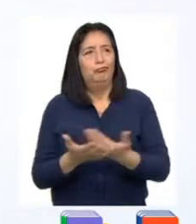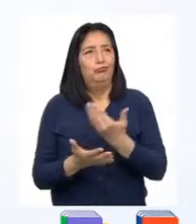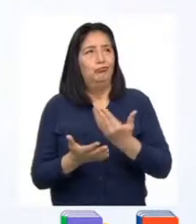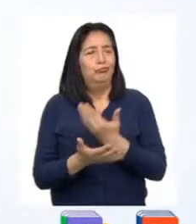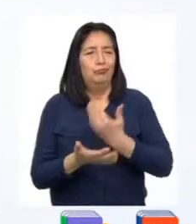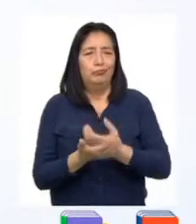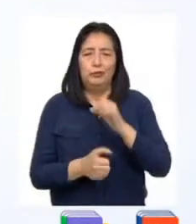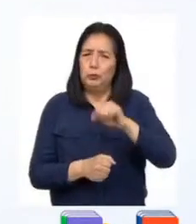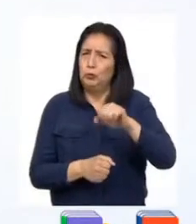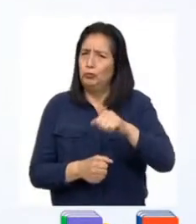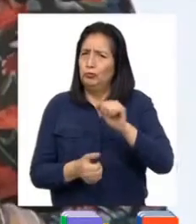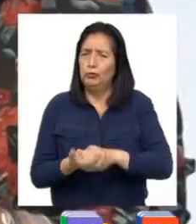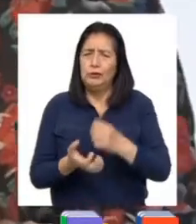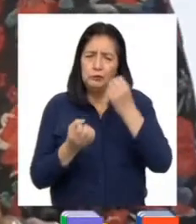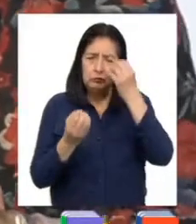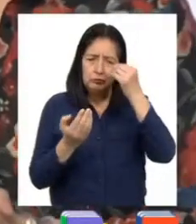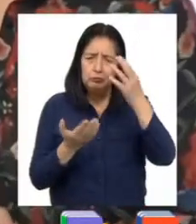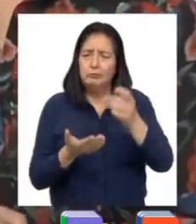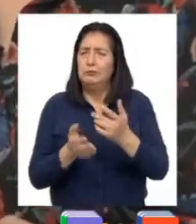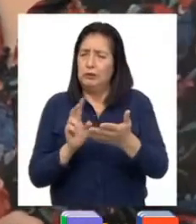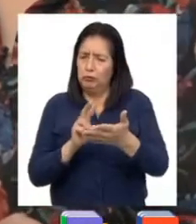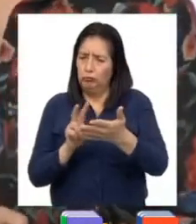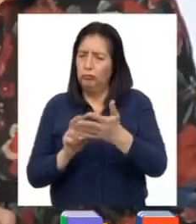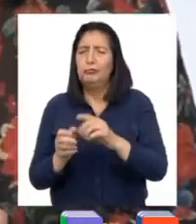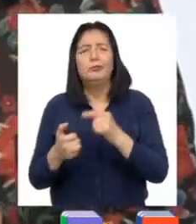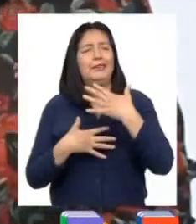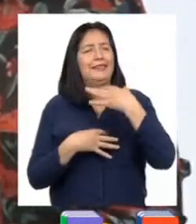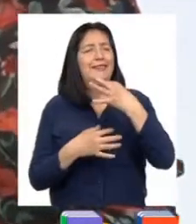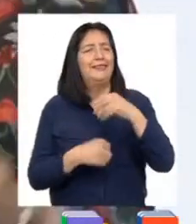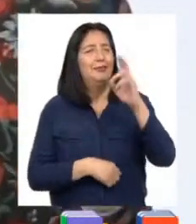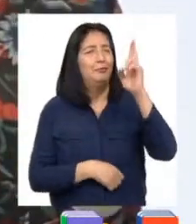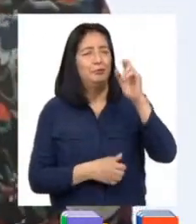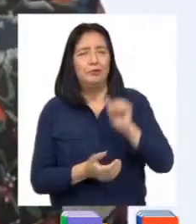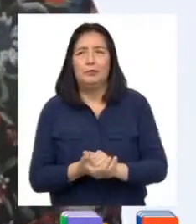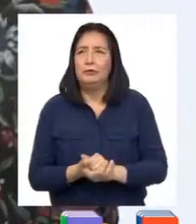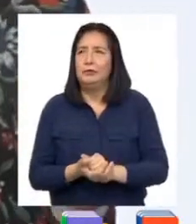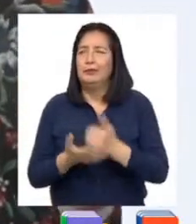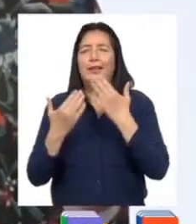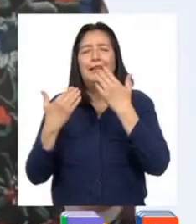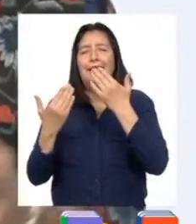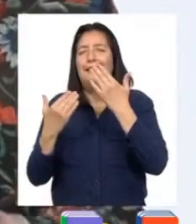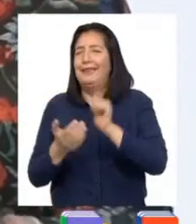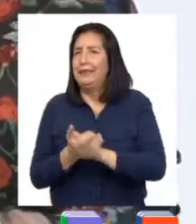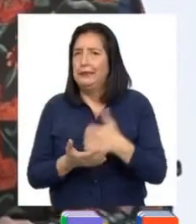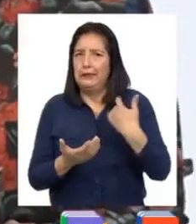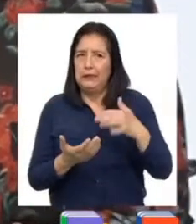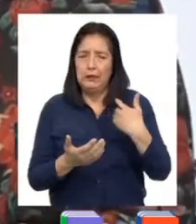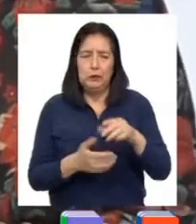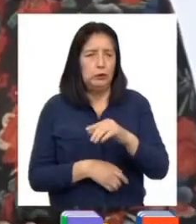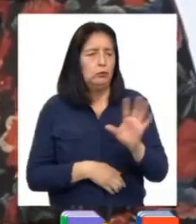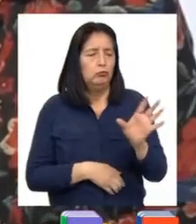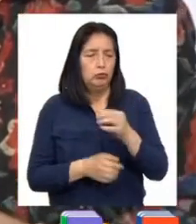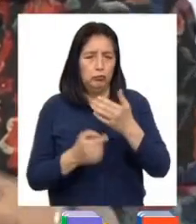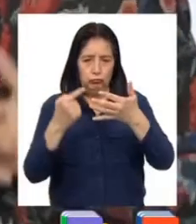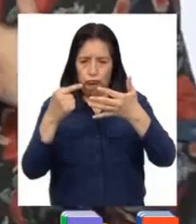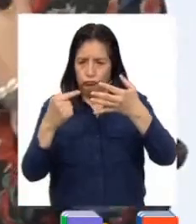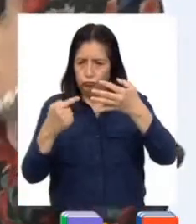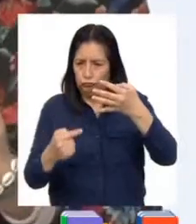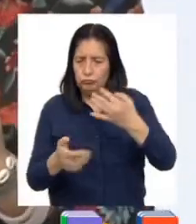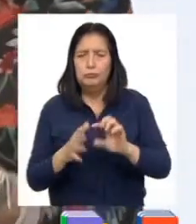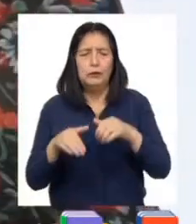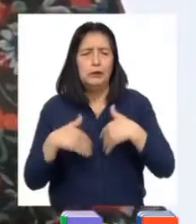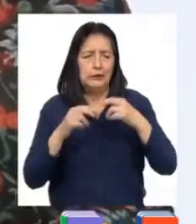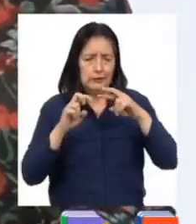revisado bastante información. Ha sido muy interesante, profesora. Gracias a lo que hemos visto y a todas las opciones que nos da para seguir